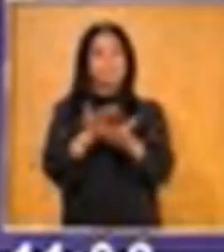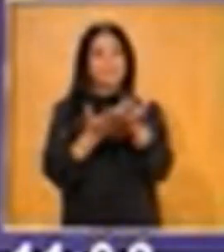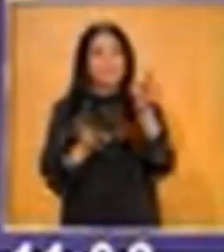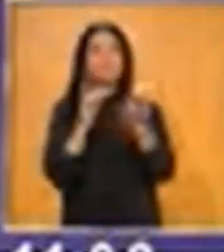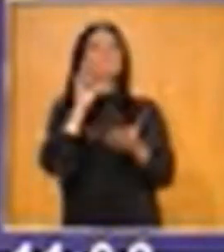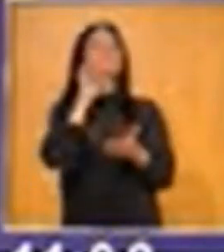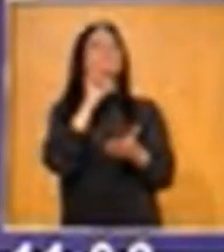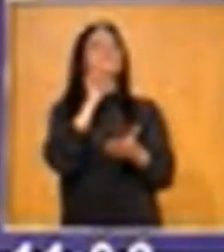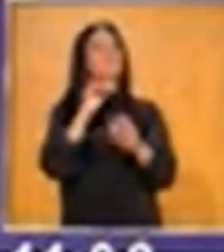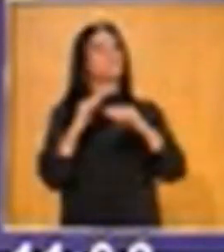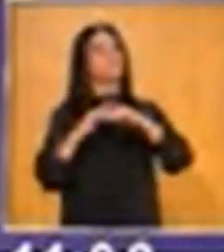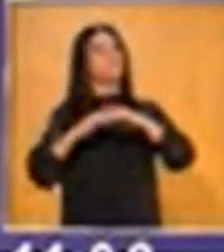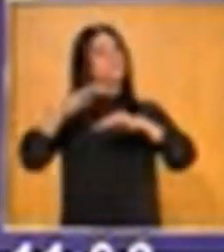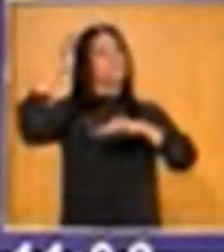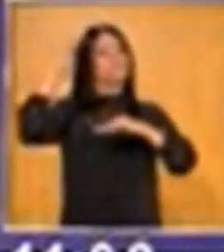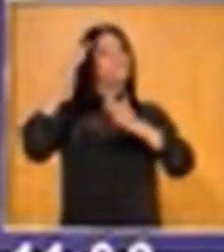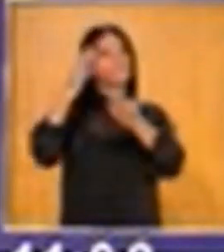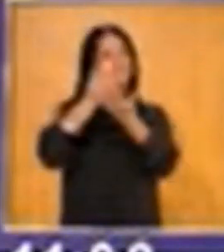Dos.